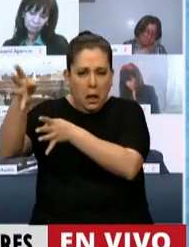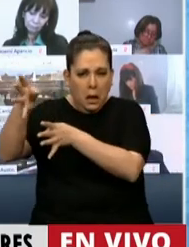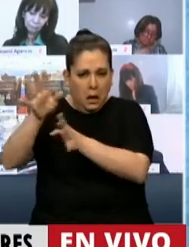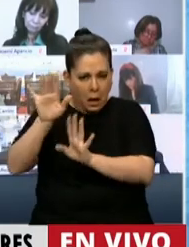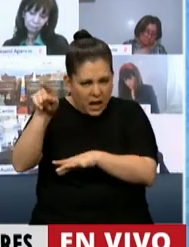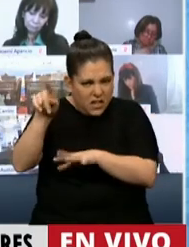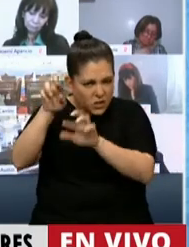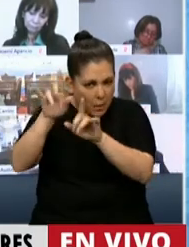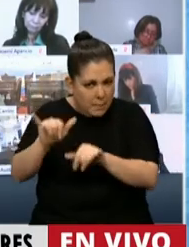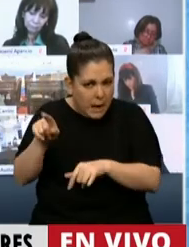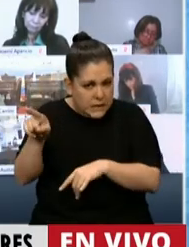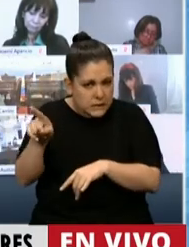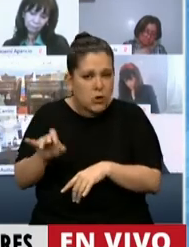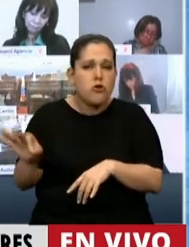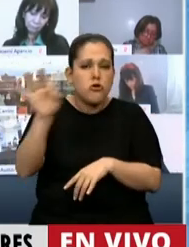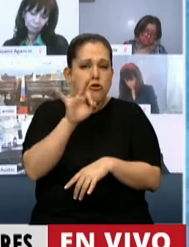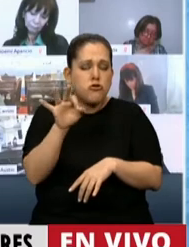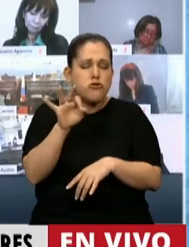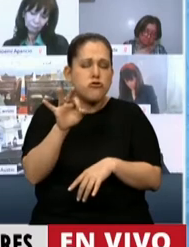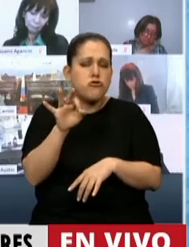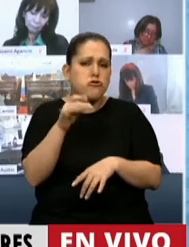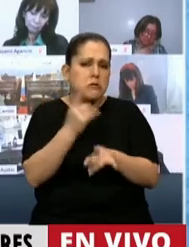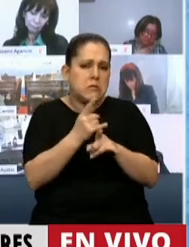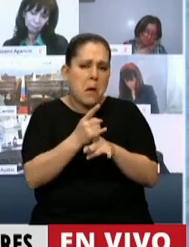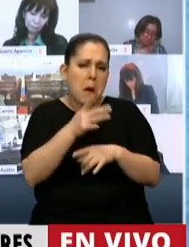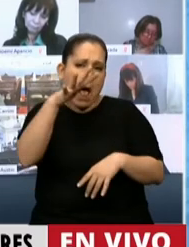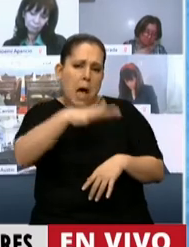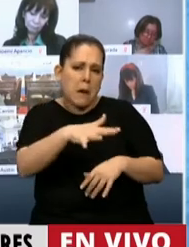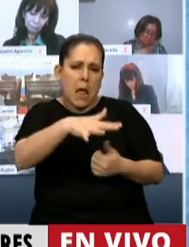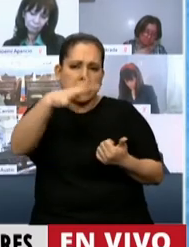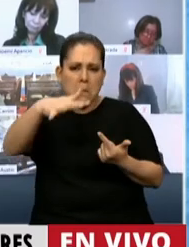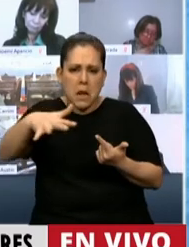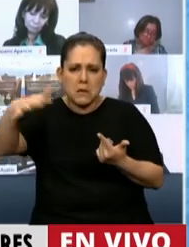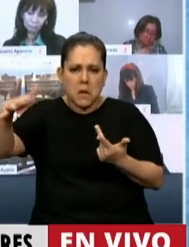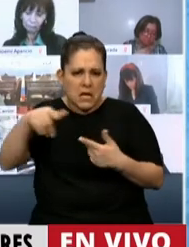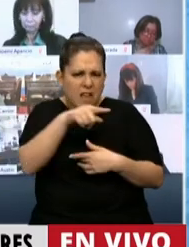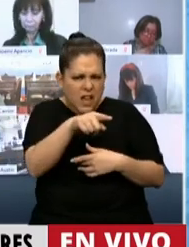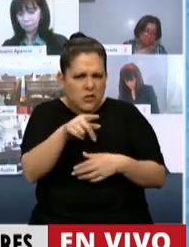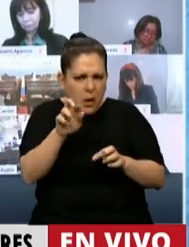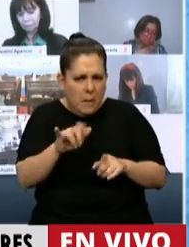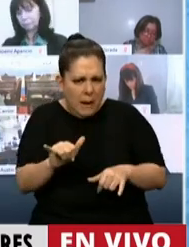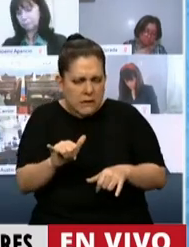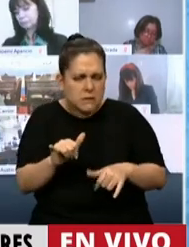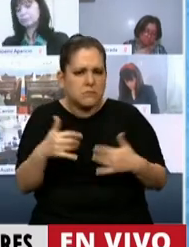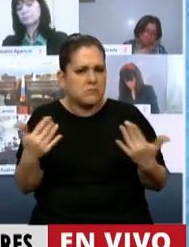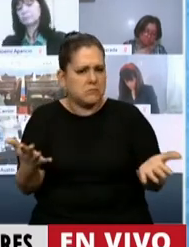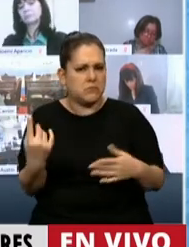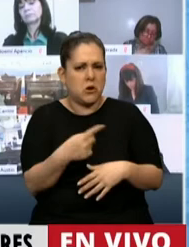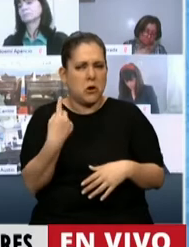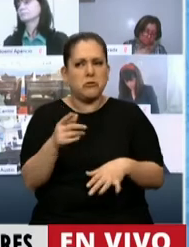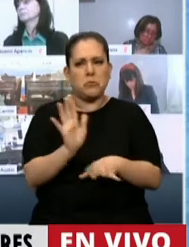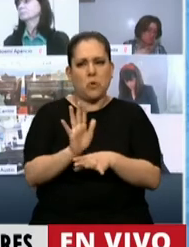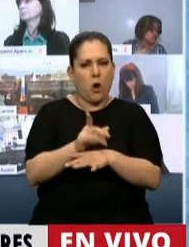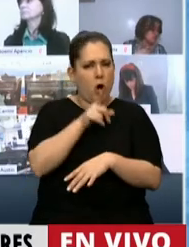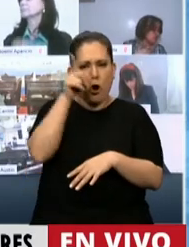amenazas de constante intervención militar en distintos lugares. Por eso estamos en contra de esta paz yanqui, de esta